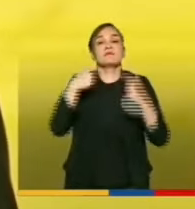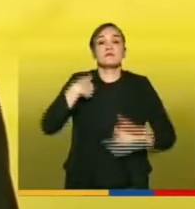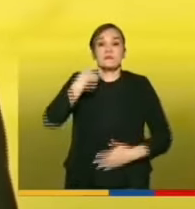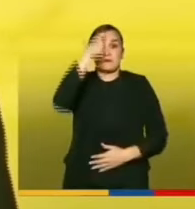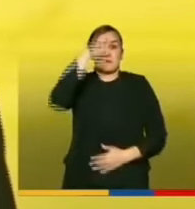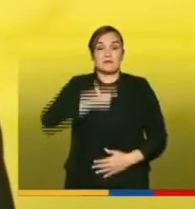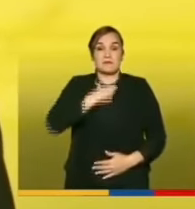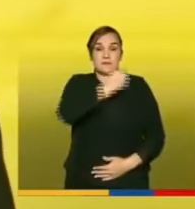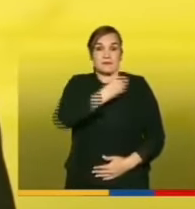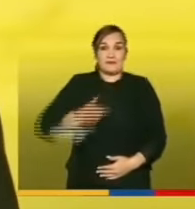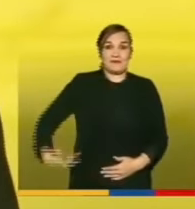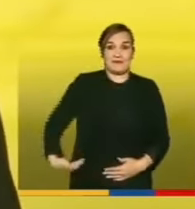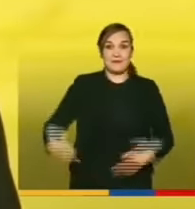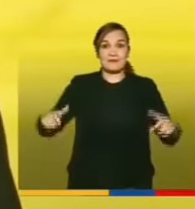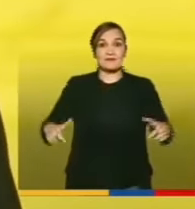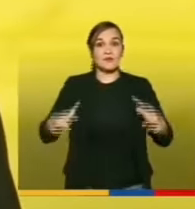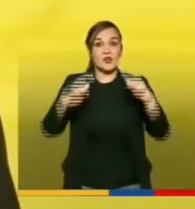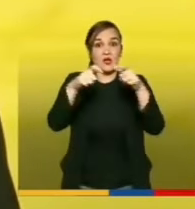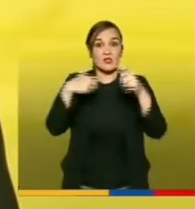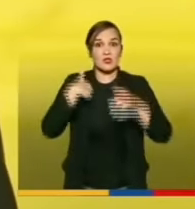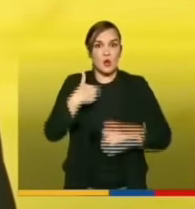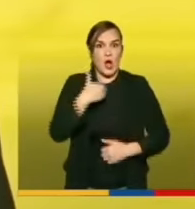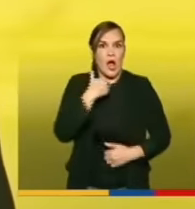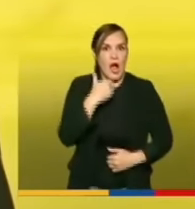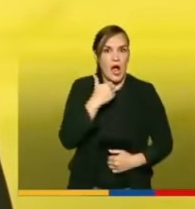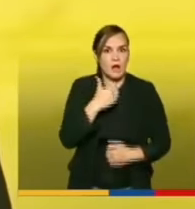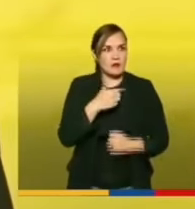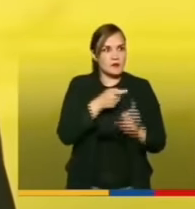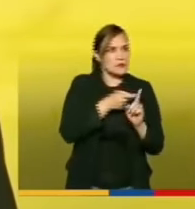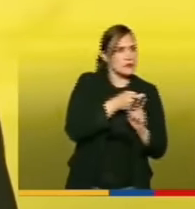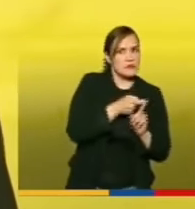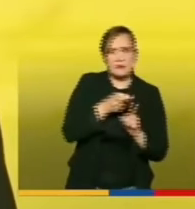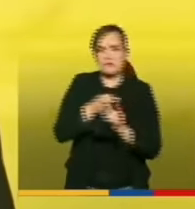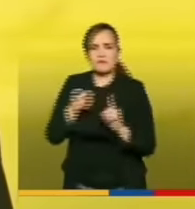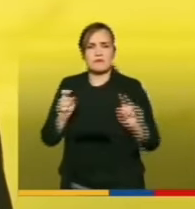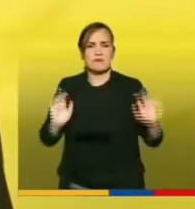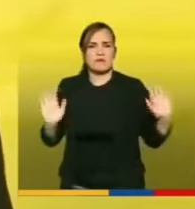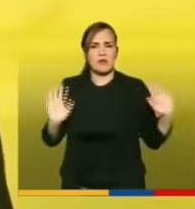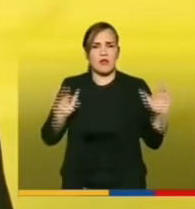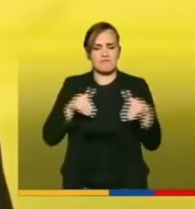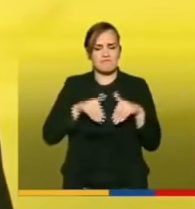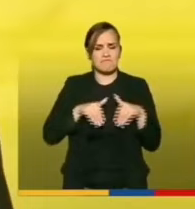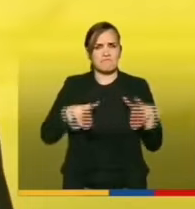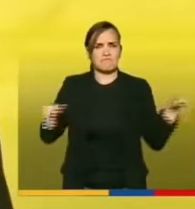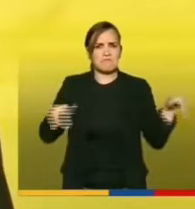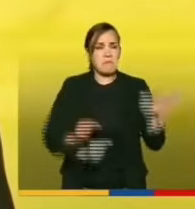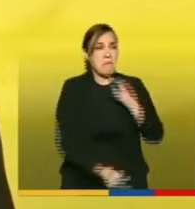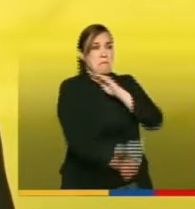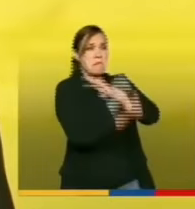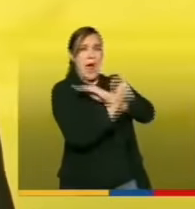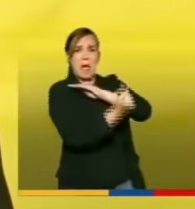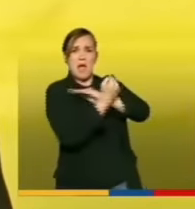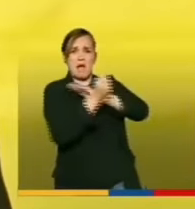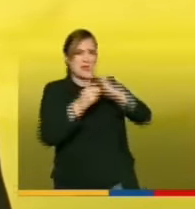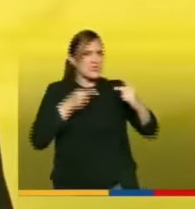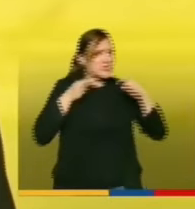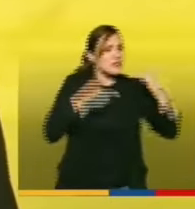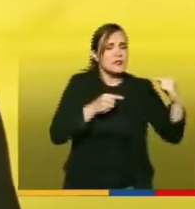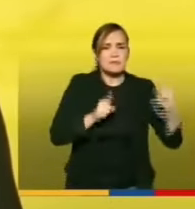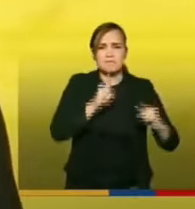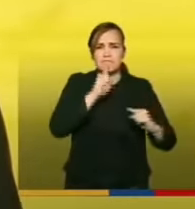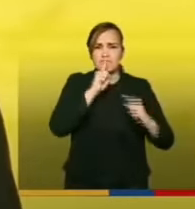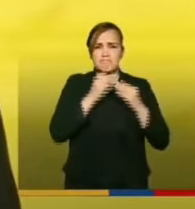a influir de alguna manera en los procesos y en los señalamientos en que se me señaló